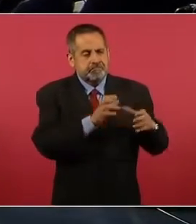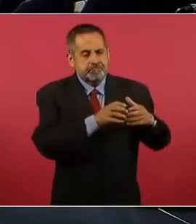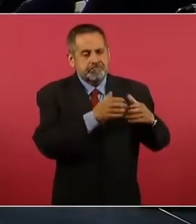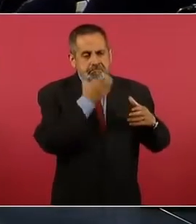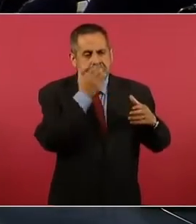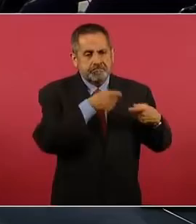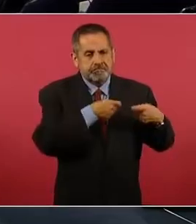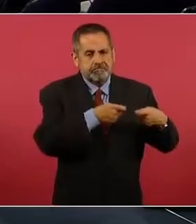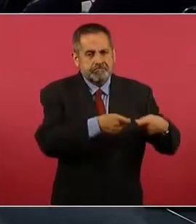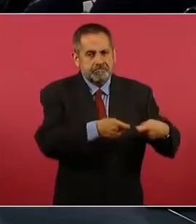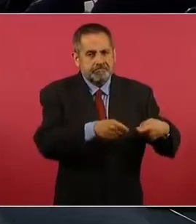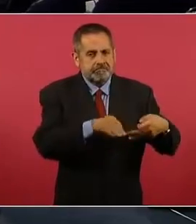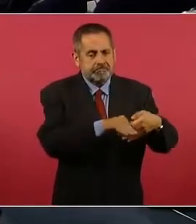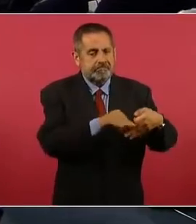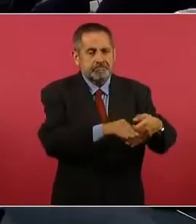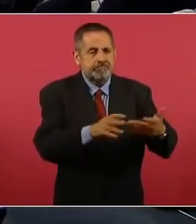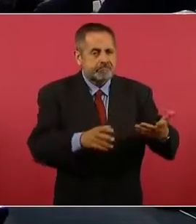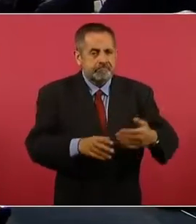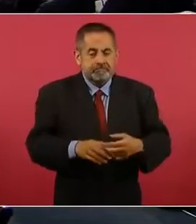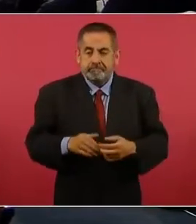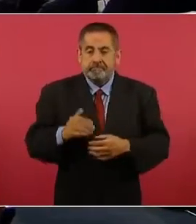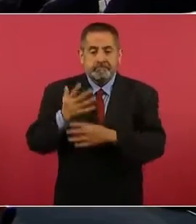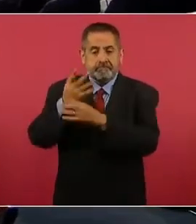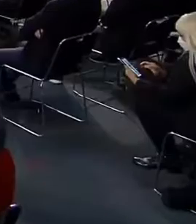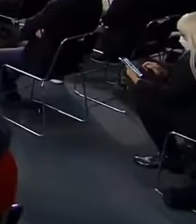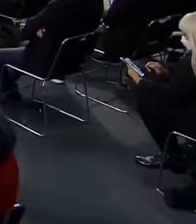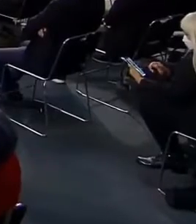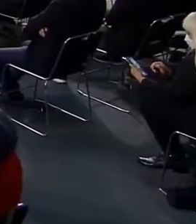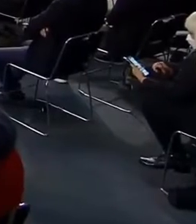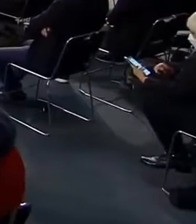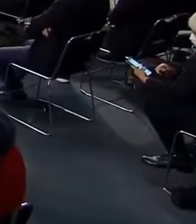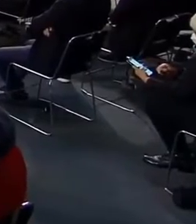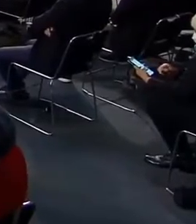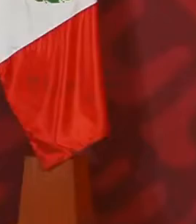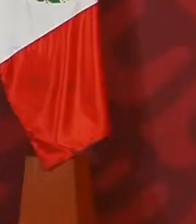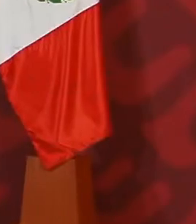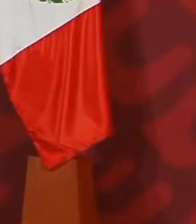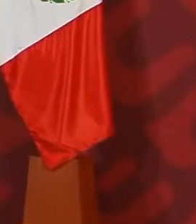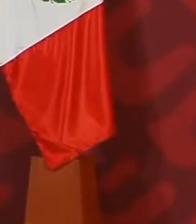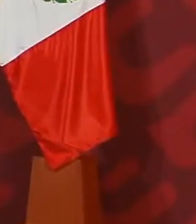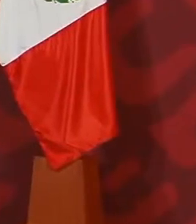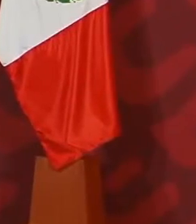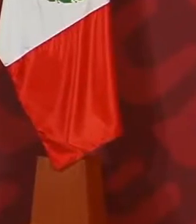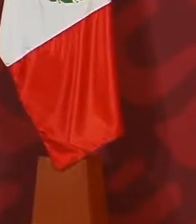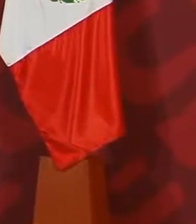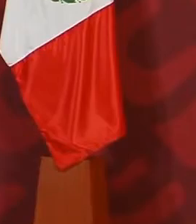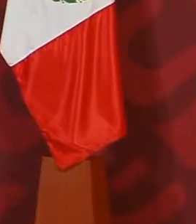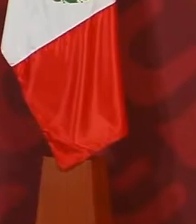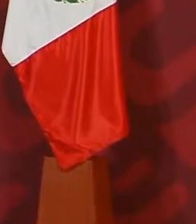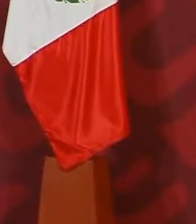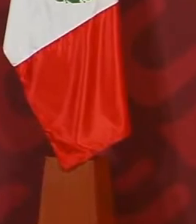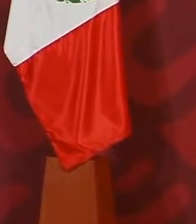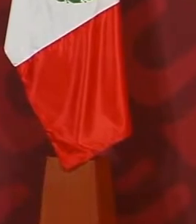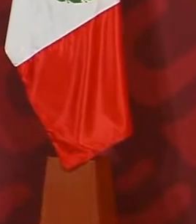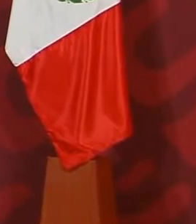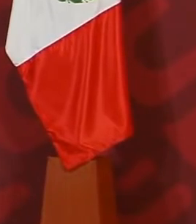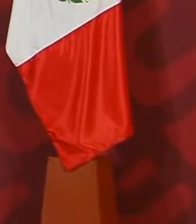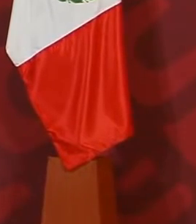decía a Vialinsky en una carta, no cabe duda que cuando un hombre